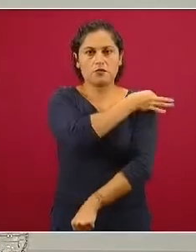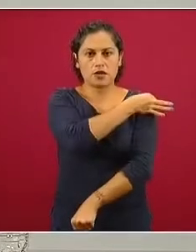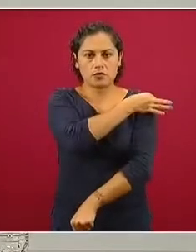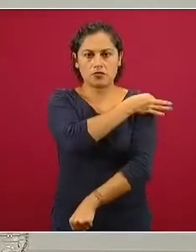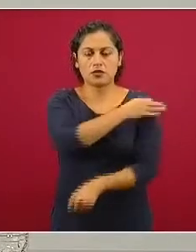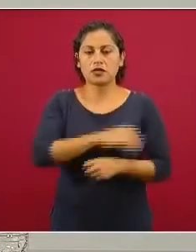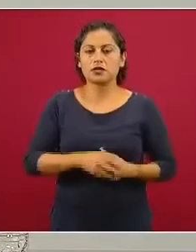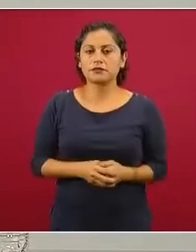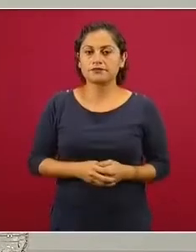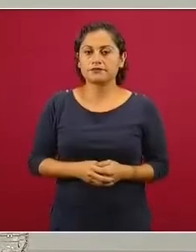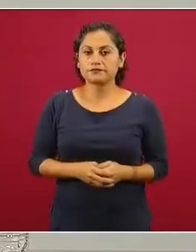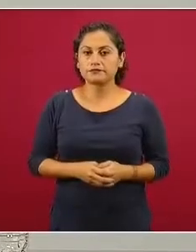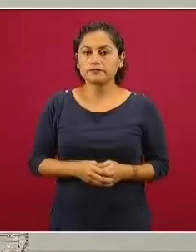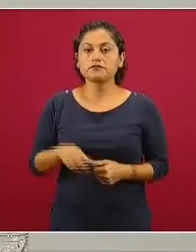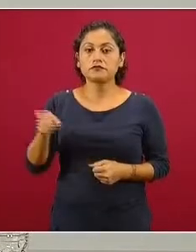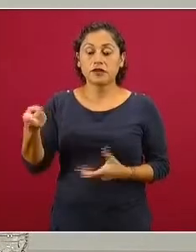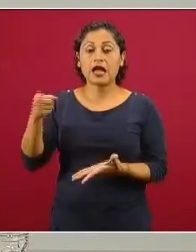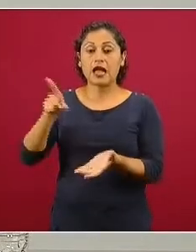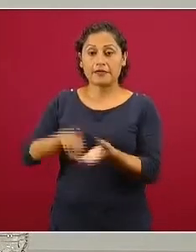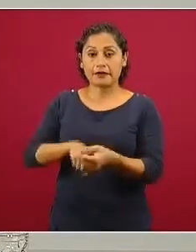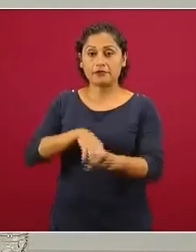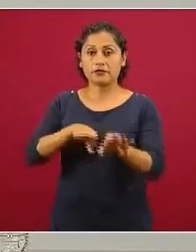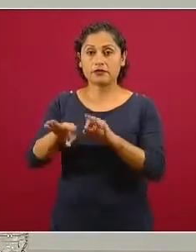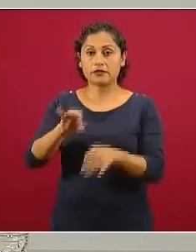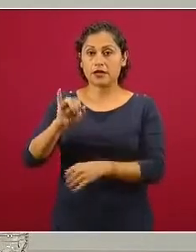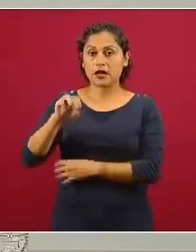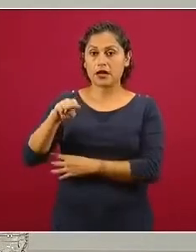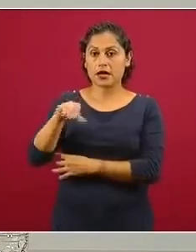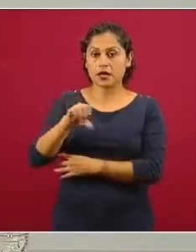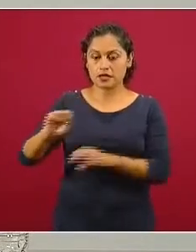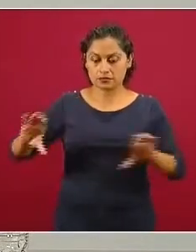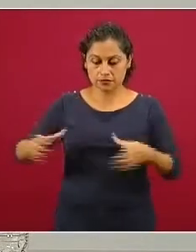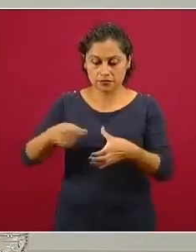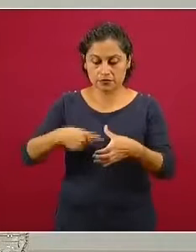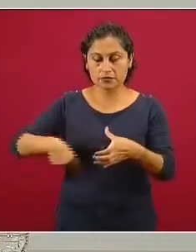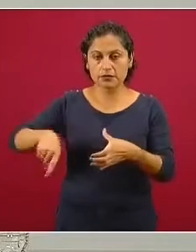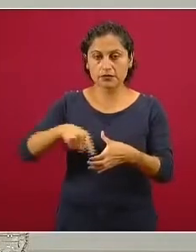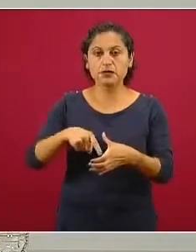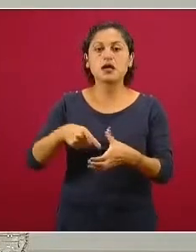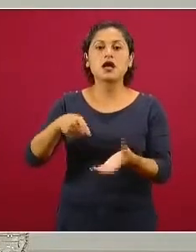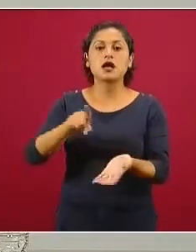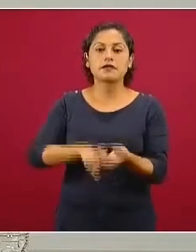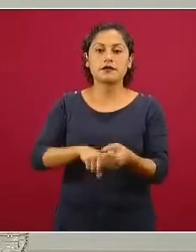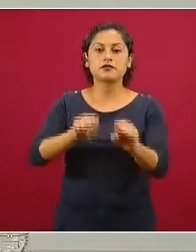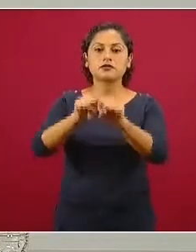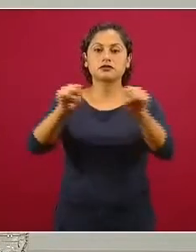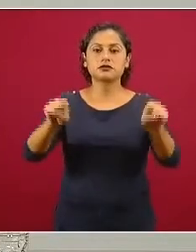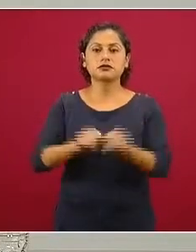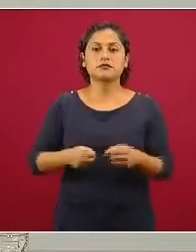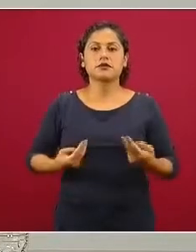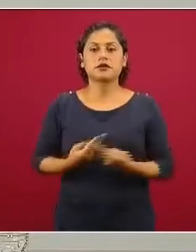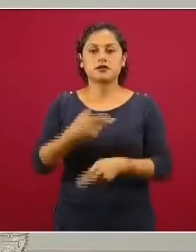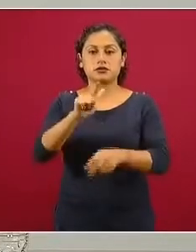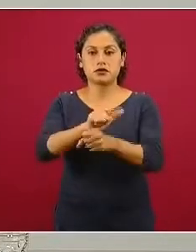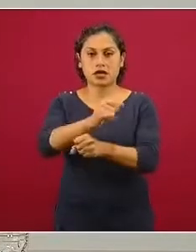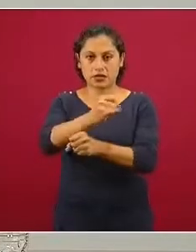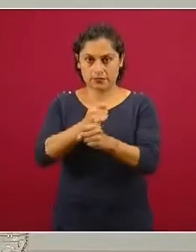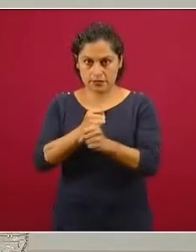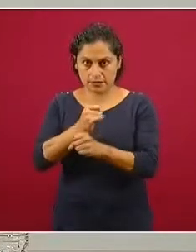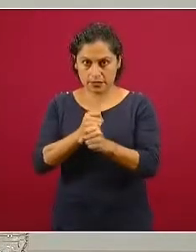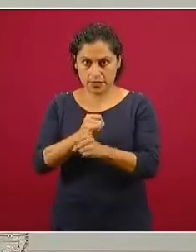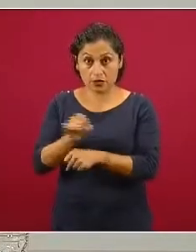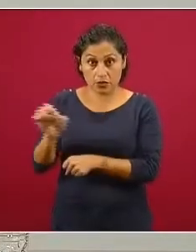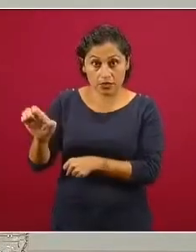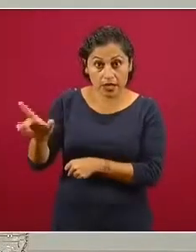una unidad de investigación del IMSS, es miembro del Sistema Nacional de Investigadores y lo que ha